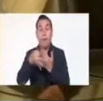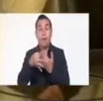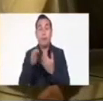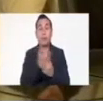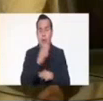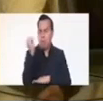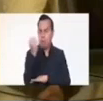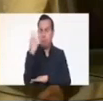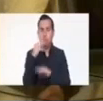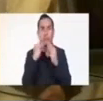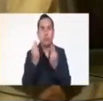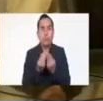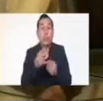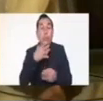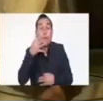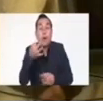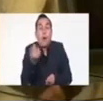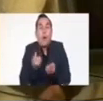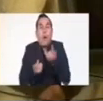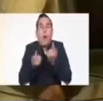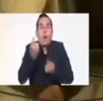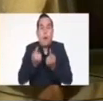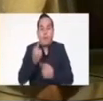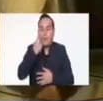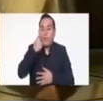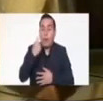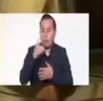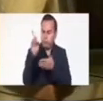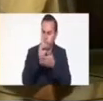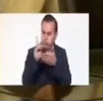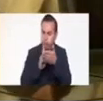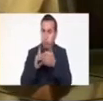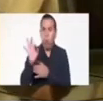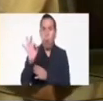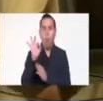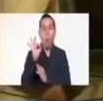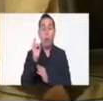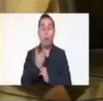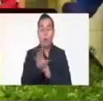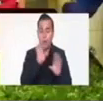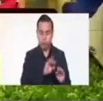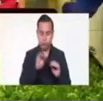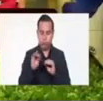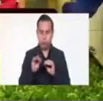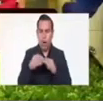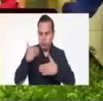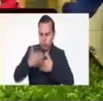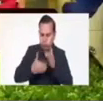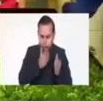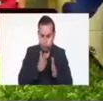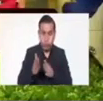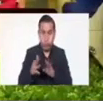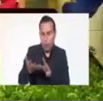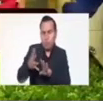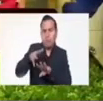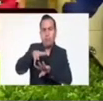excepción, primero, en todas sus etapas está bien diseñado, hay un plan que se está ejecutando, y segundo, que es integral.